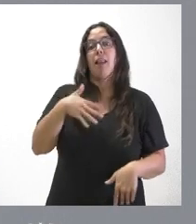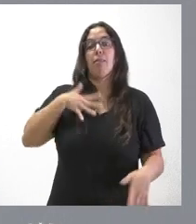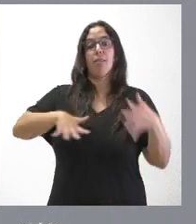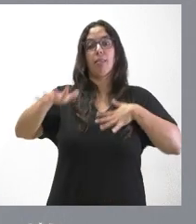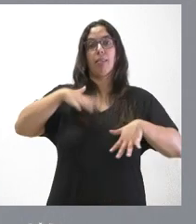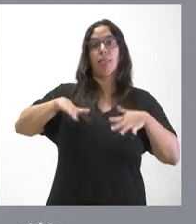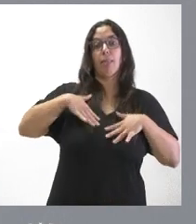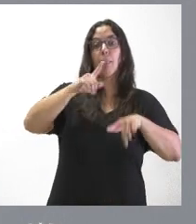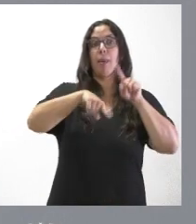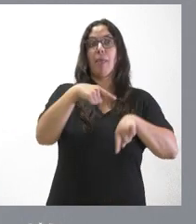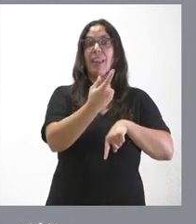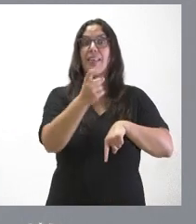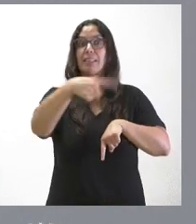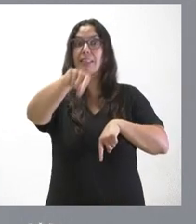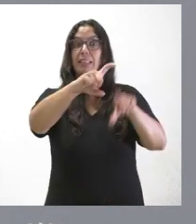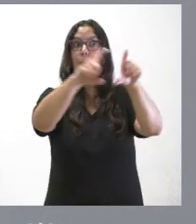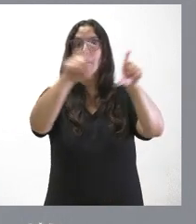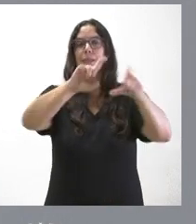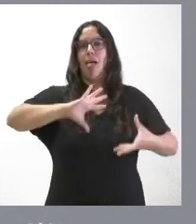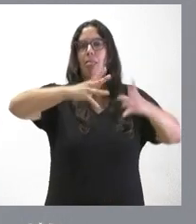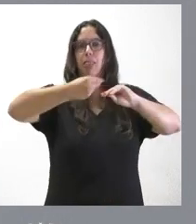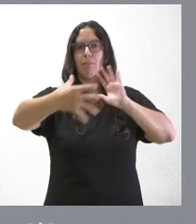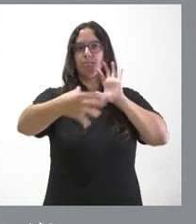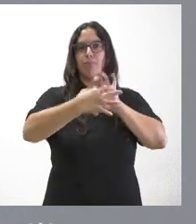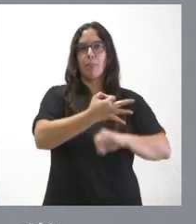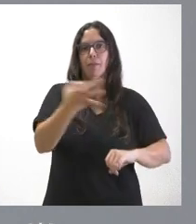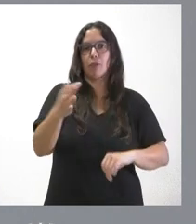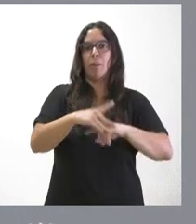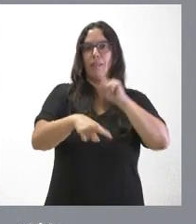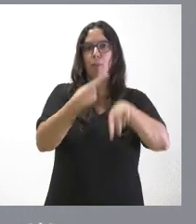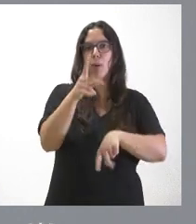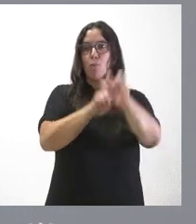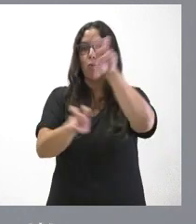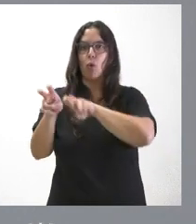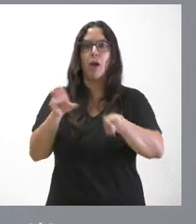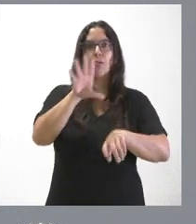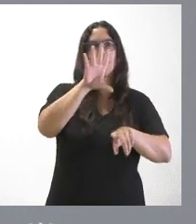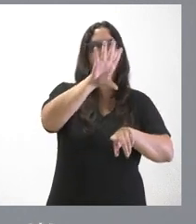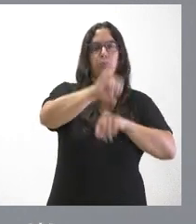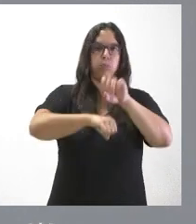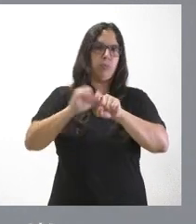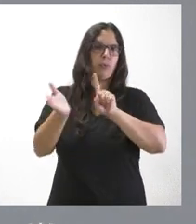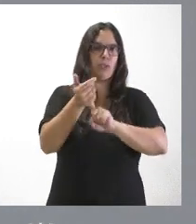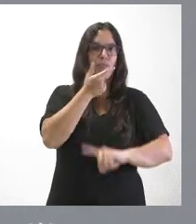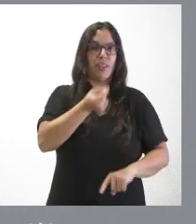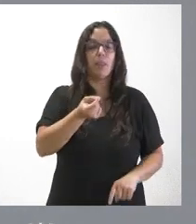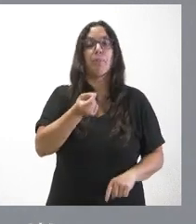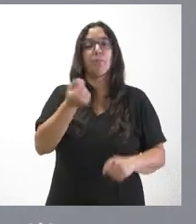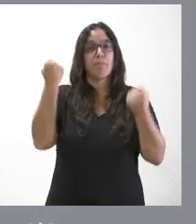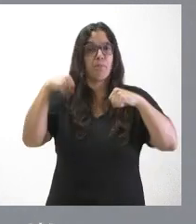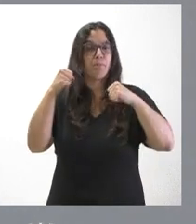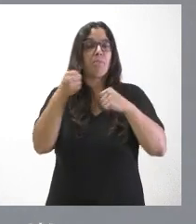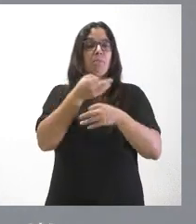a las necesidades concretas de las empresas para cubrir sus puestos de trabajo. Por tanto, es una formación práctica y que nos permite